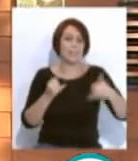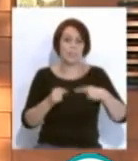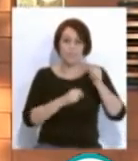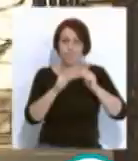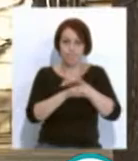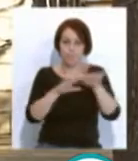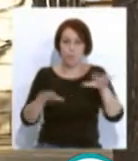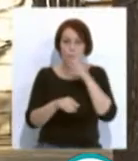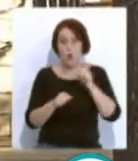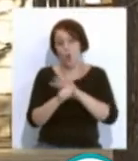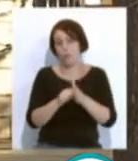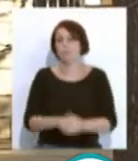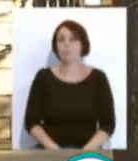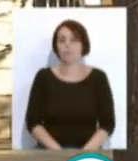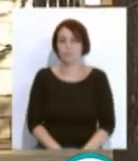por la COVID-19.